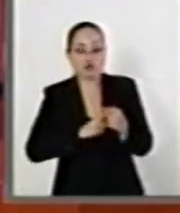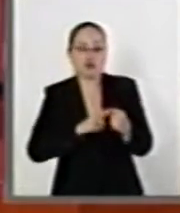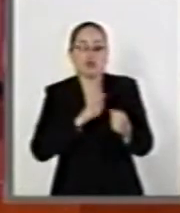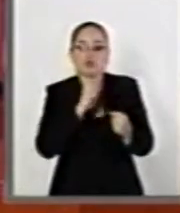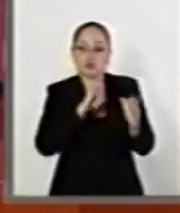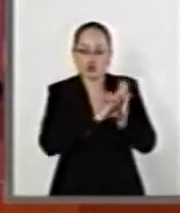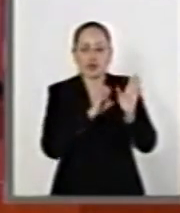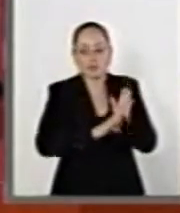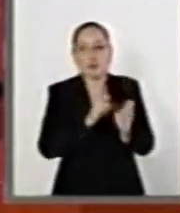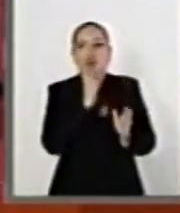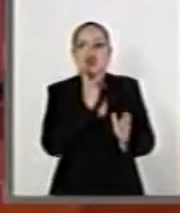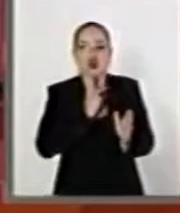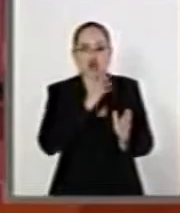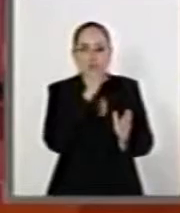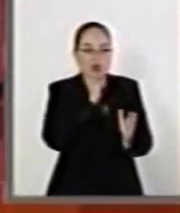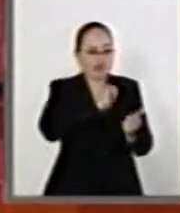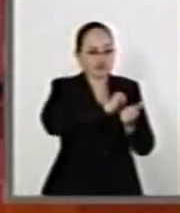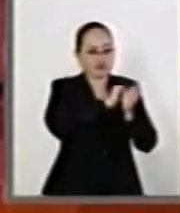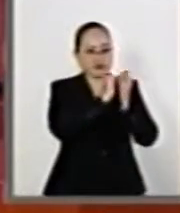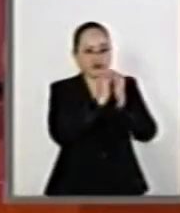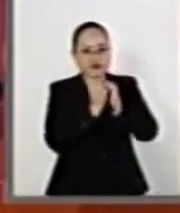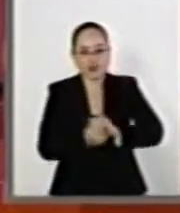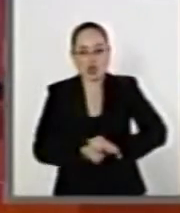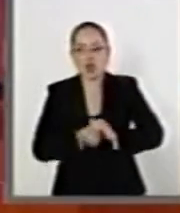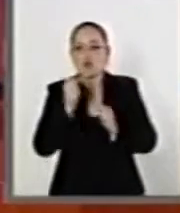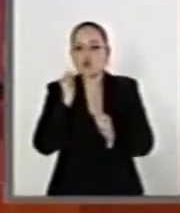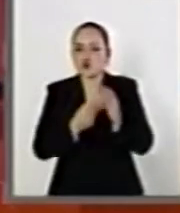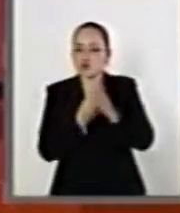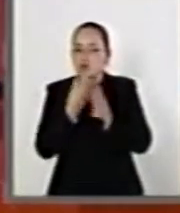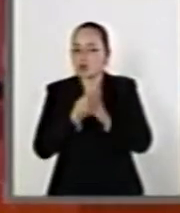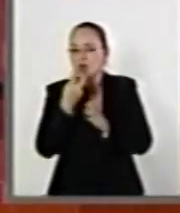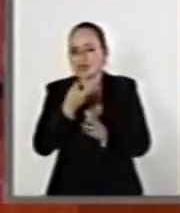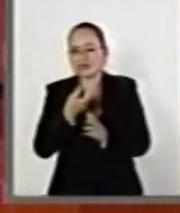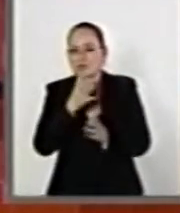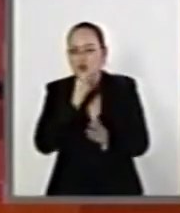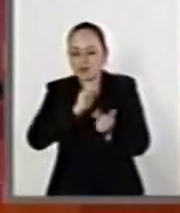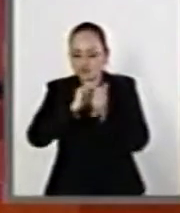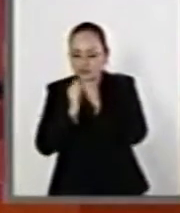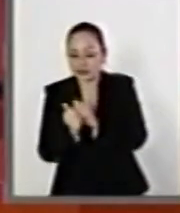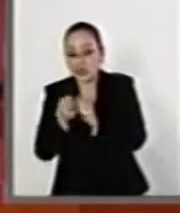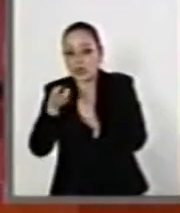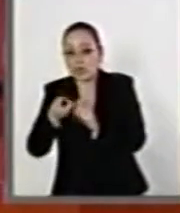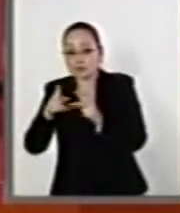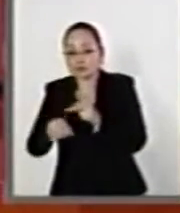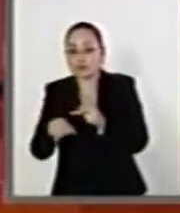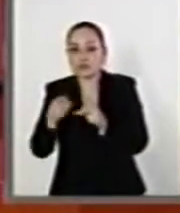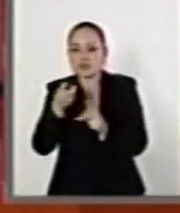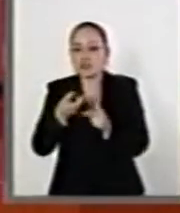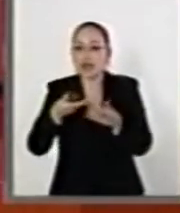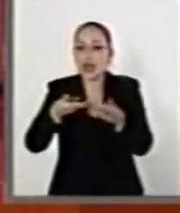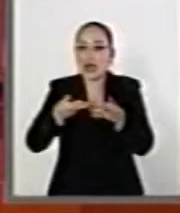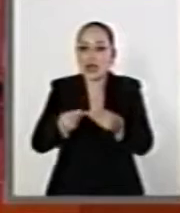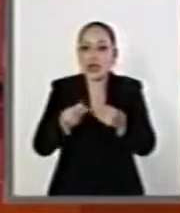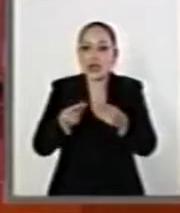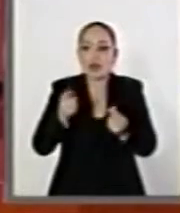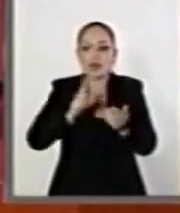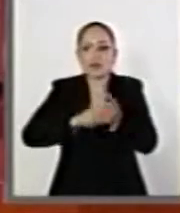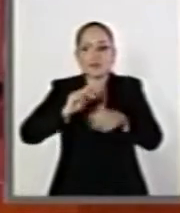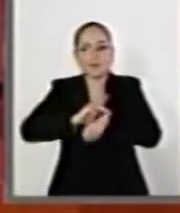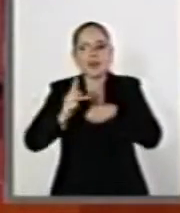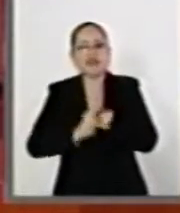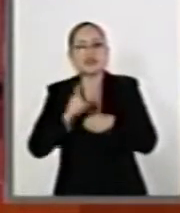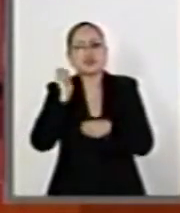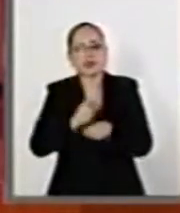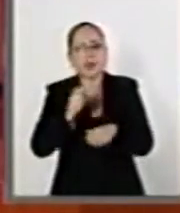no se convierte en un nuevo activo y se despilfarra como se hace en México, nos volvemos más